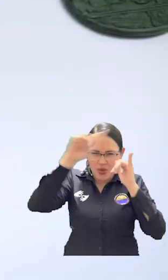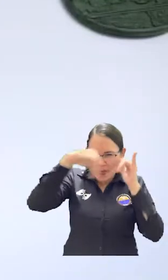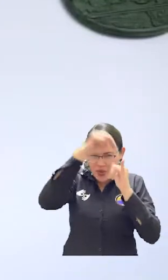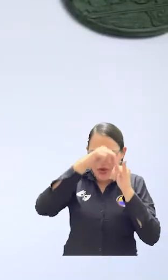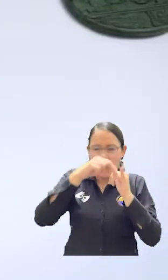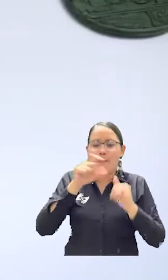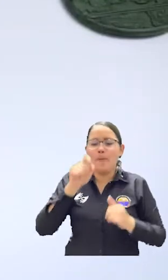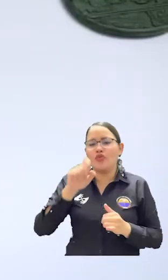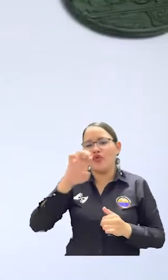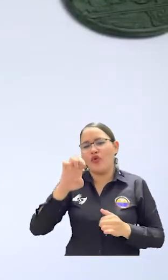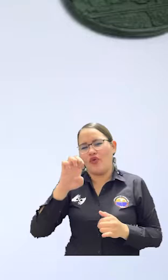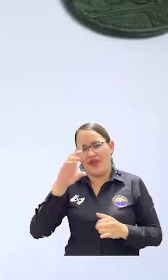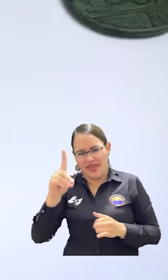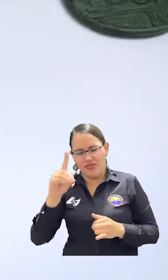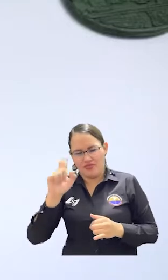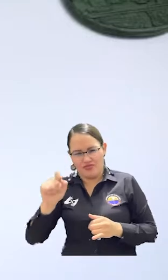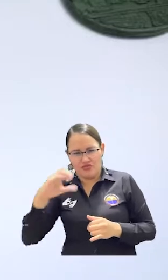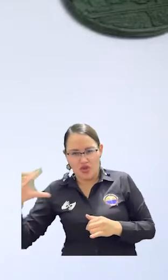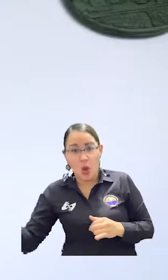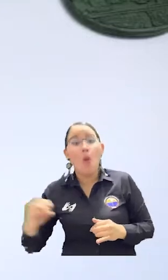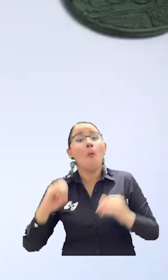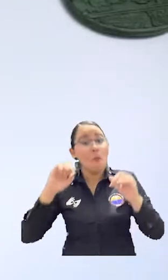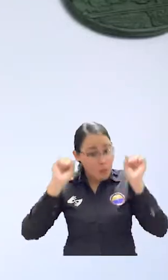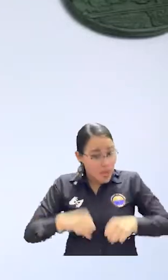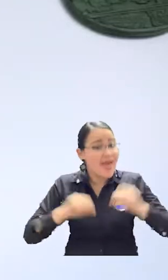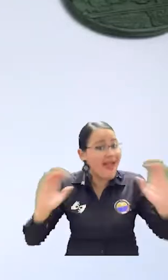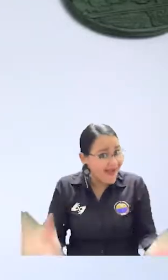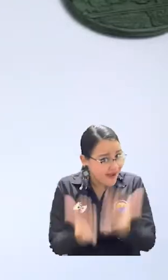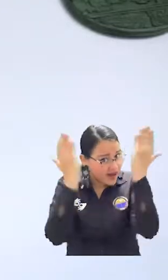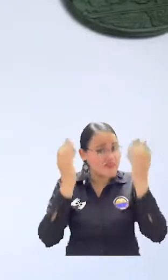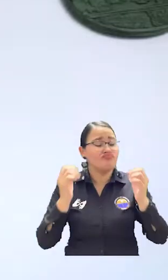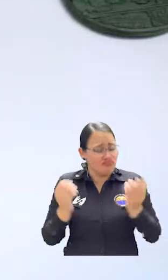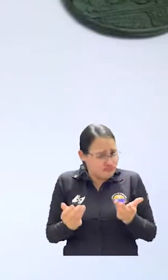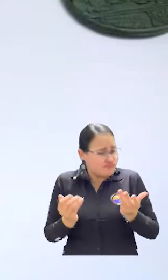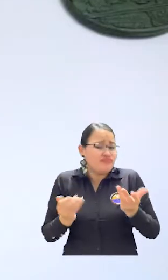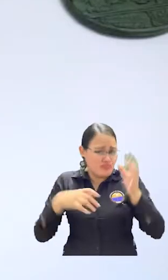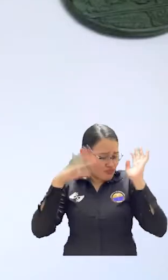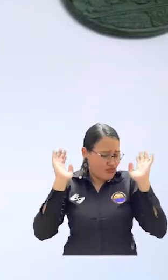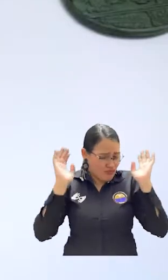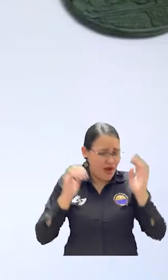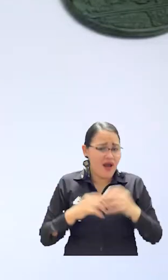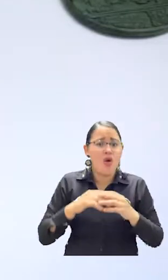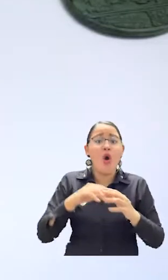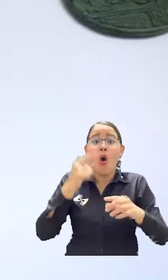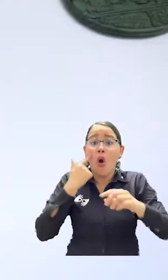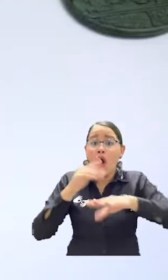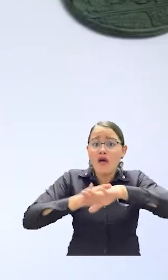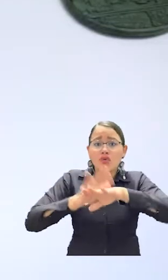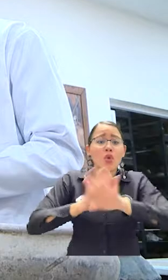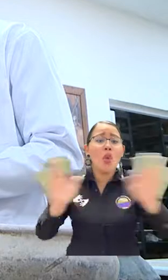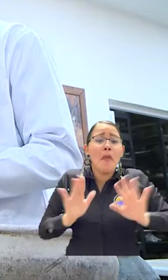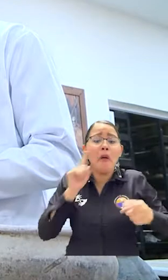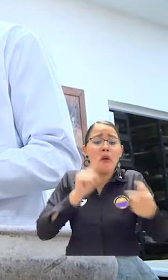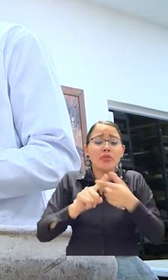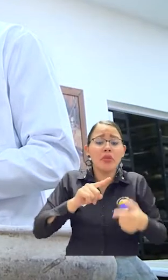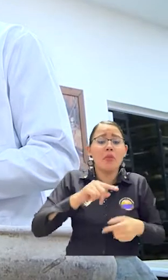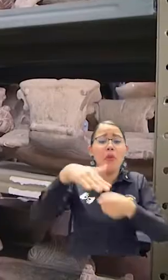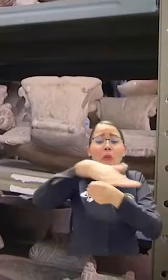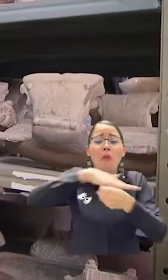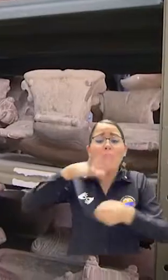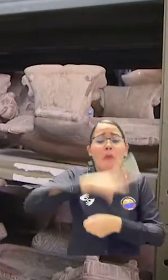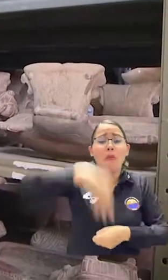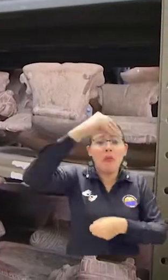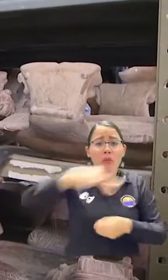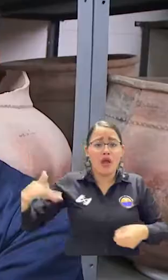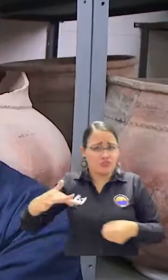.unimagdalena.edu.com Nosotros les haremos llegar pues todo el programa, podremos conversar y darles más detalles. Están todos bienvenidos,